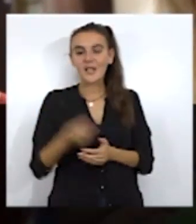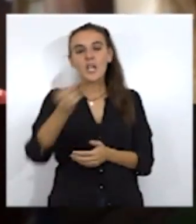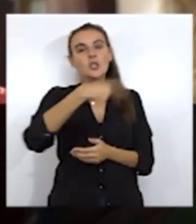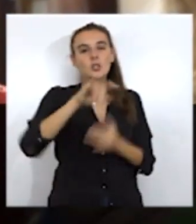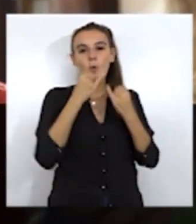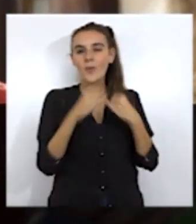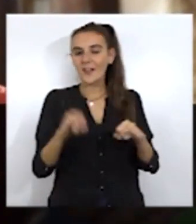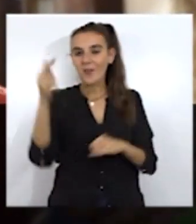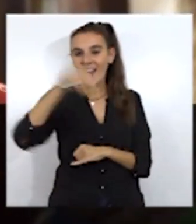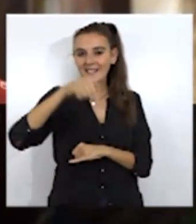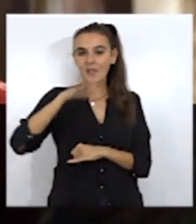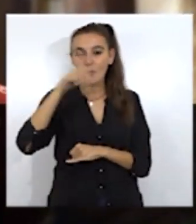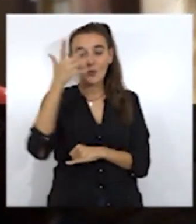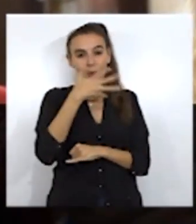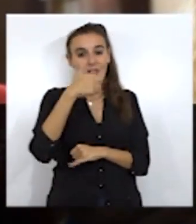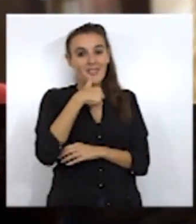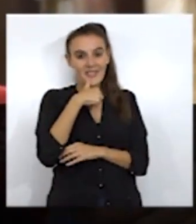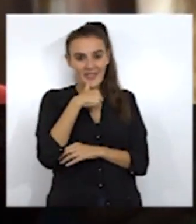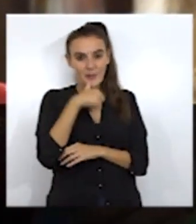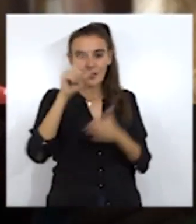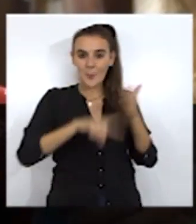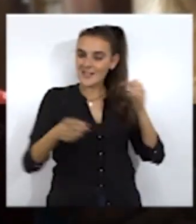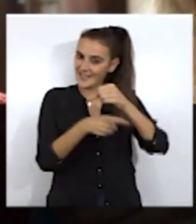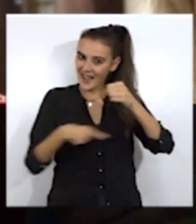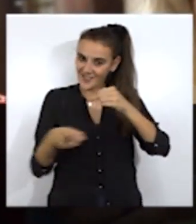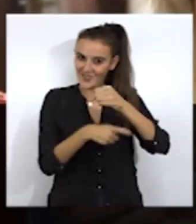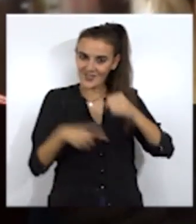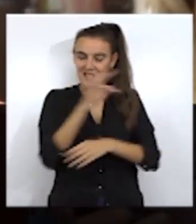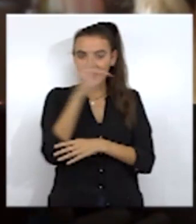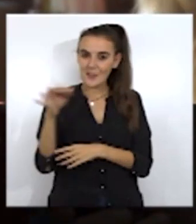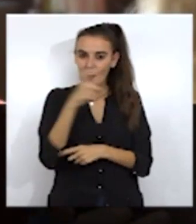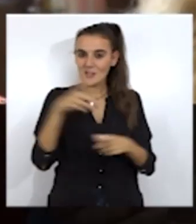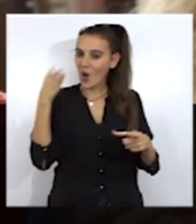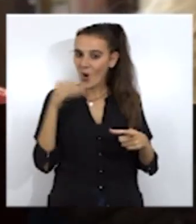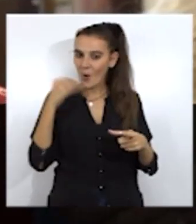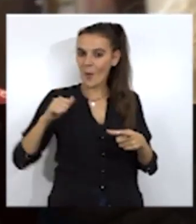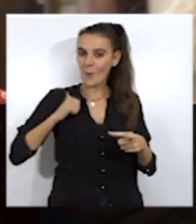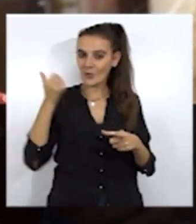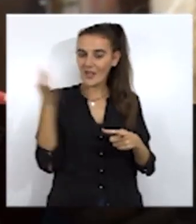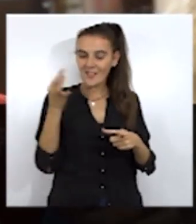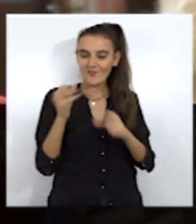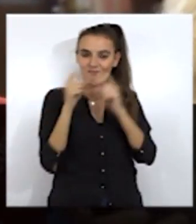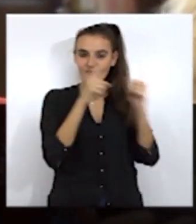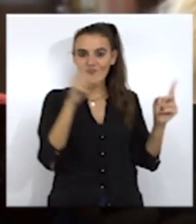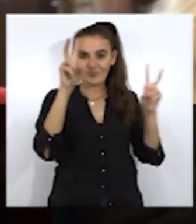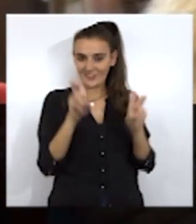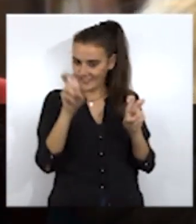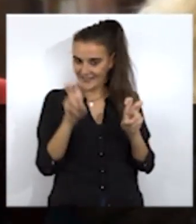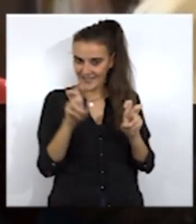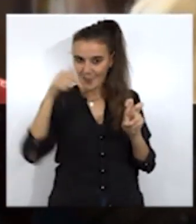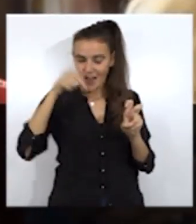Nosotros hemos celebrado uno aquí para que conociesen Ceuta en el mes de agosto y también nuestros jóvenes han tenido oportunidad de trasladarse